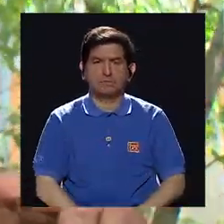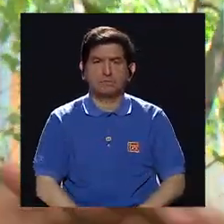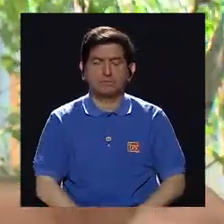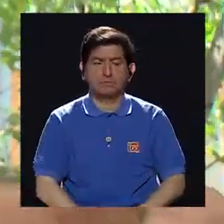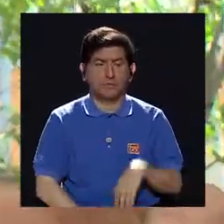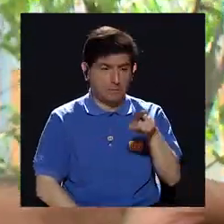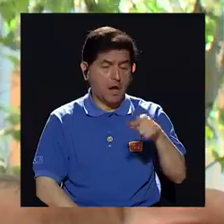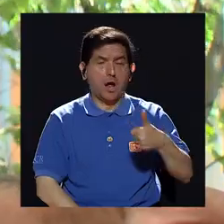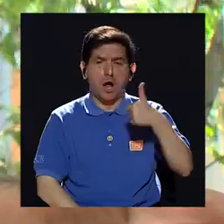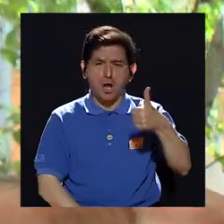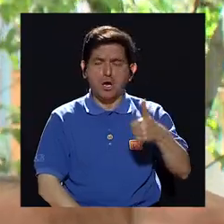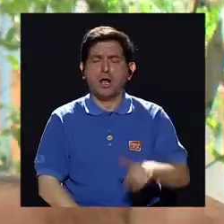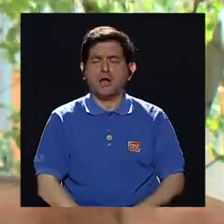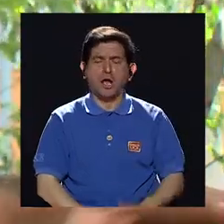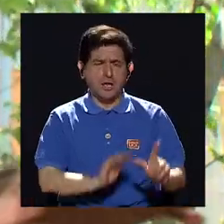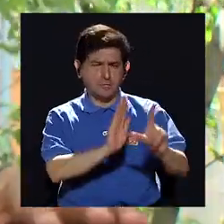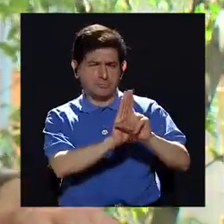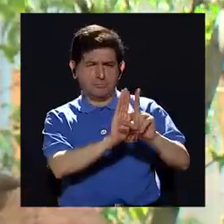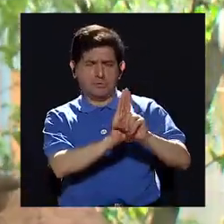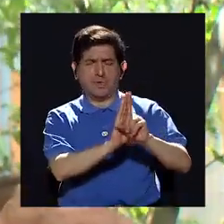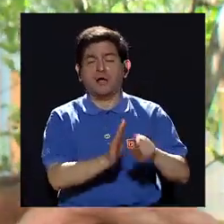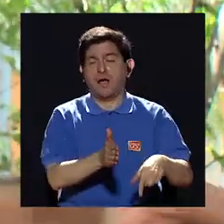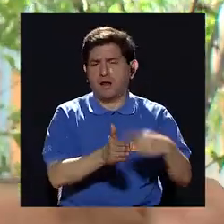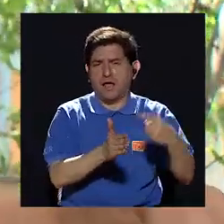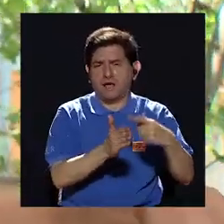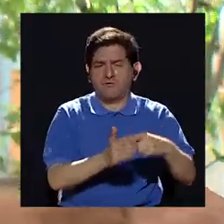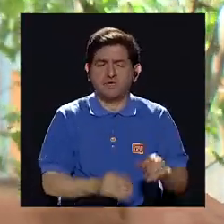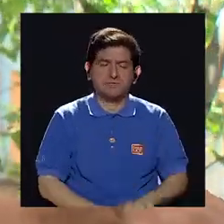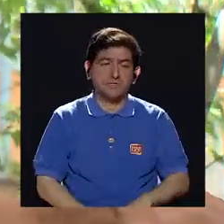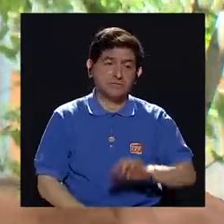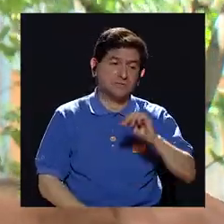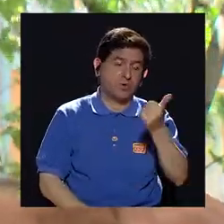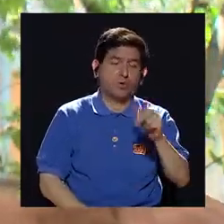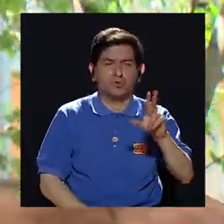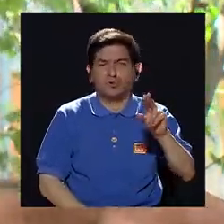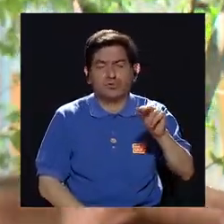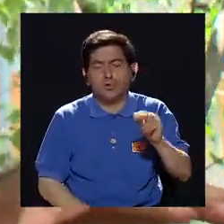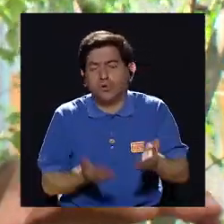han ganado legitimidad en unos casos más que en otros,